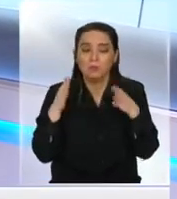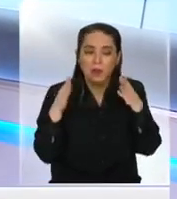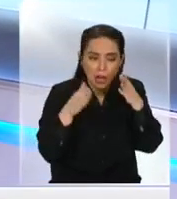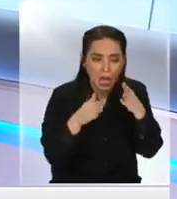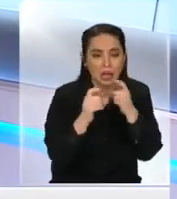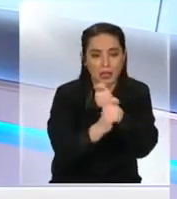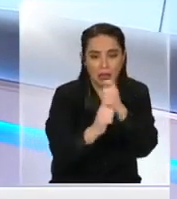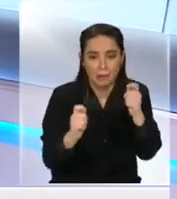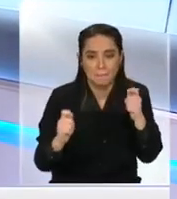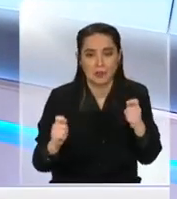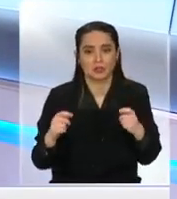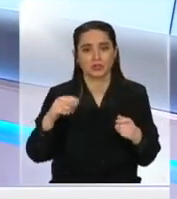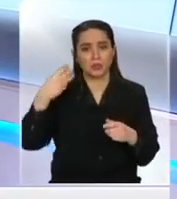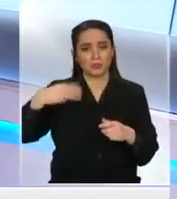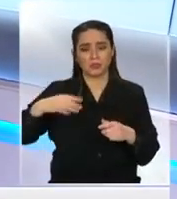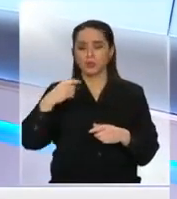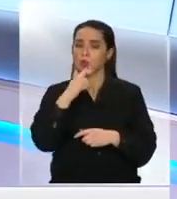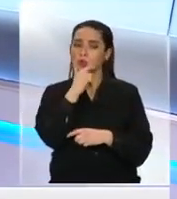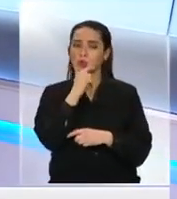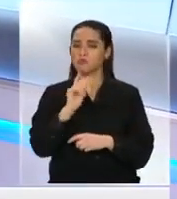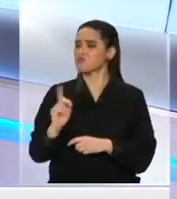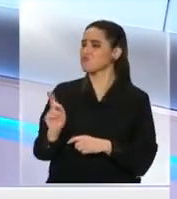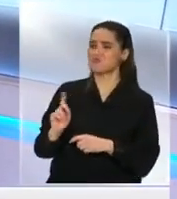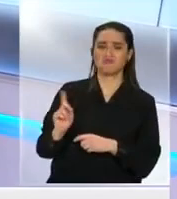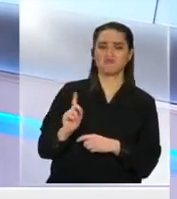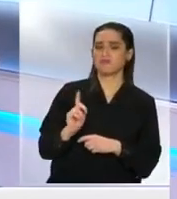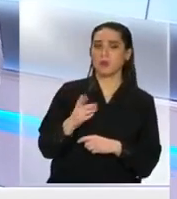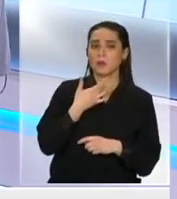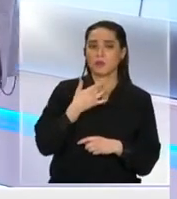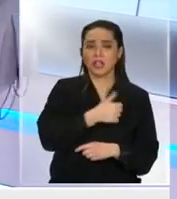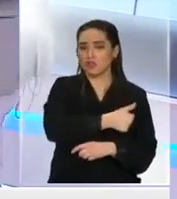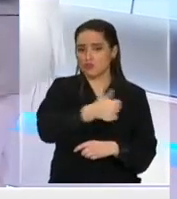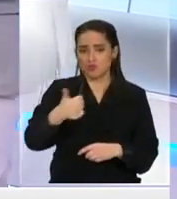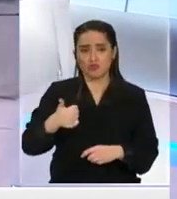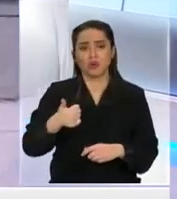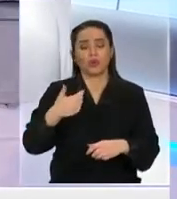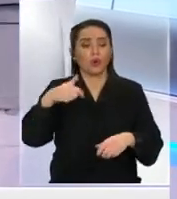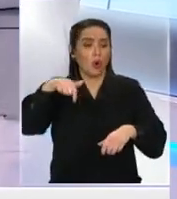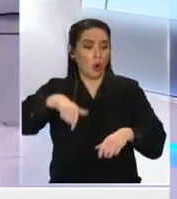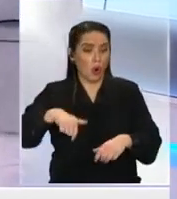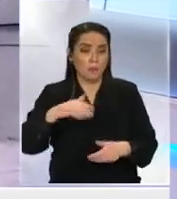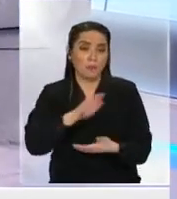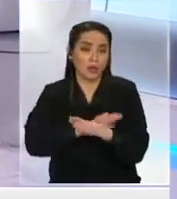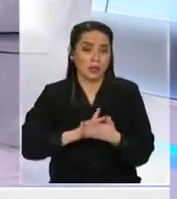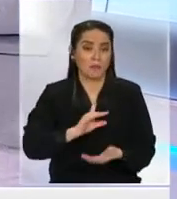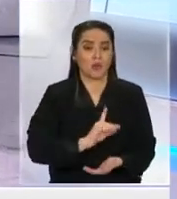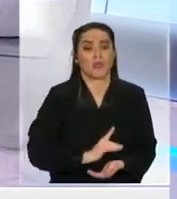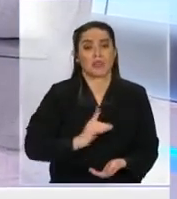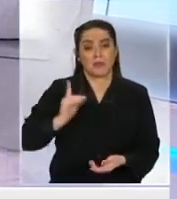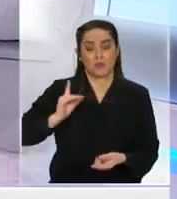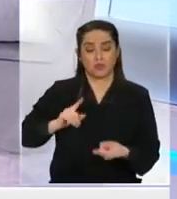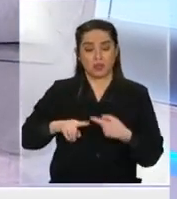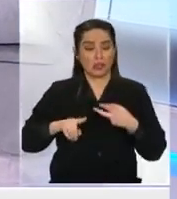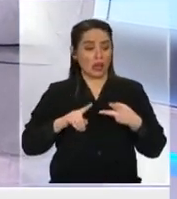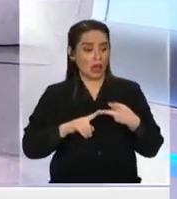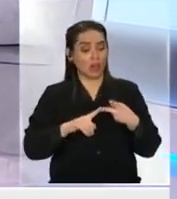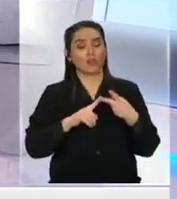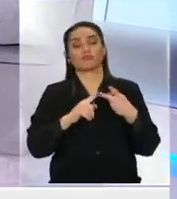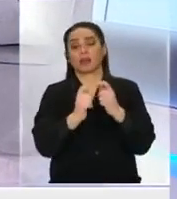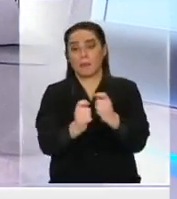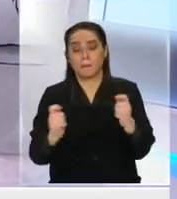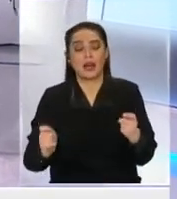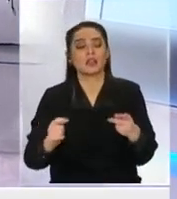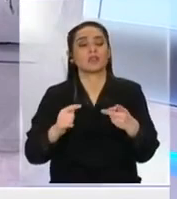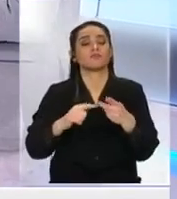municipalidad... ¿No te lo cuestionas esto? De ninguna manera. O sea, lo hacen todos. Hoy día hay diputados haciendo campaña, hay otros alcaldes que estaban